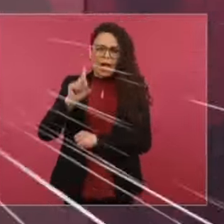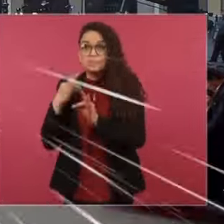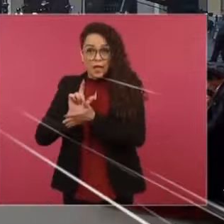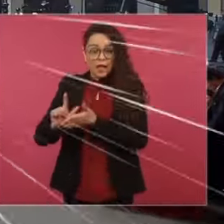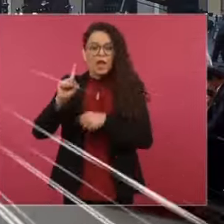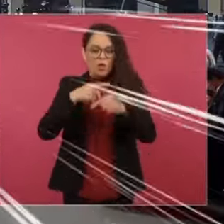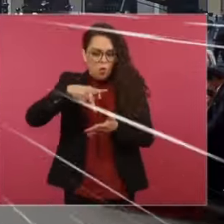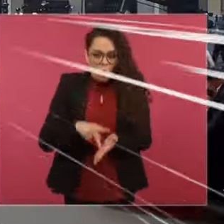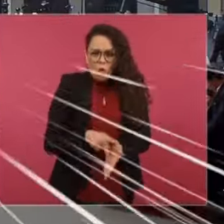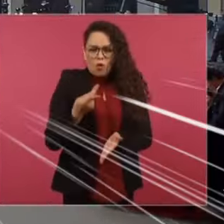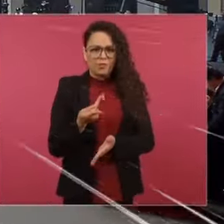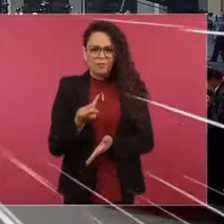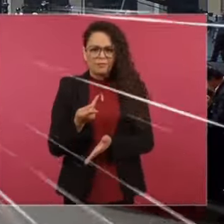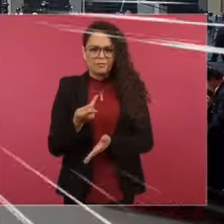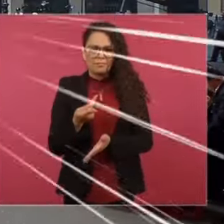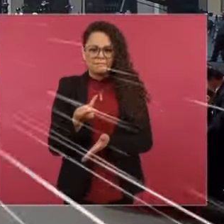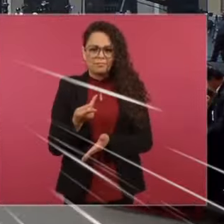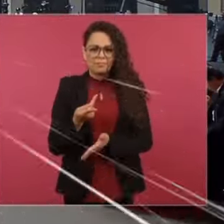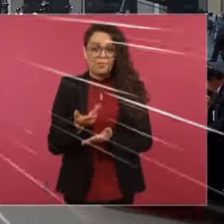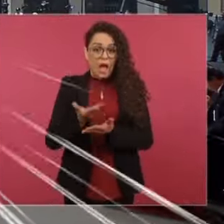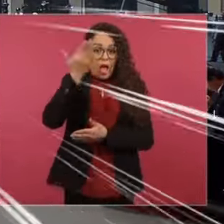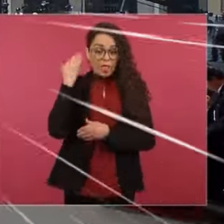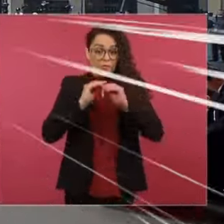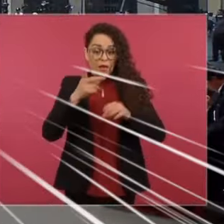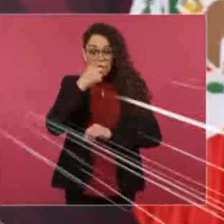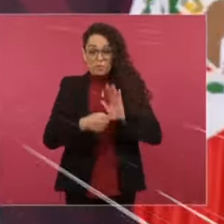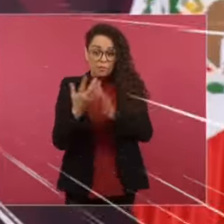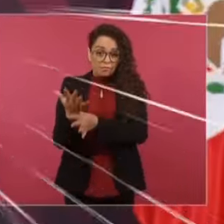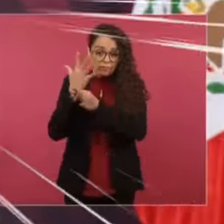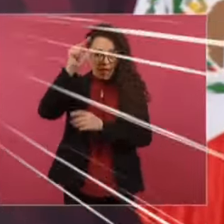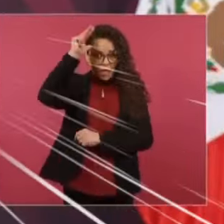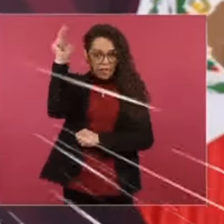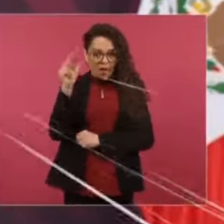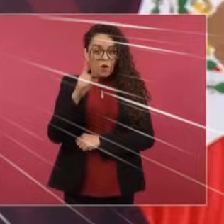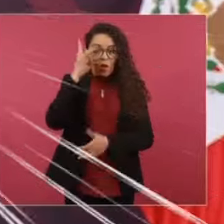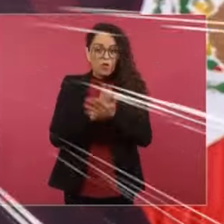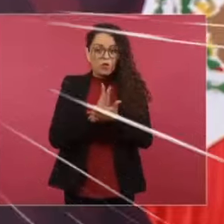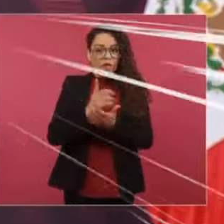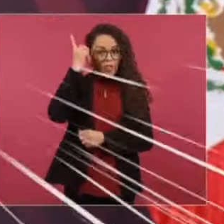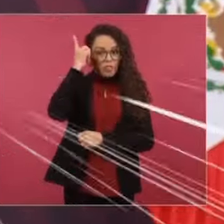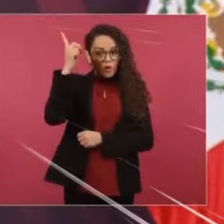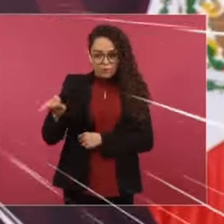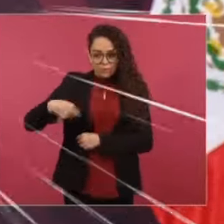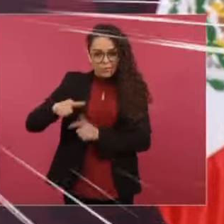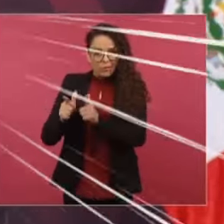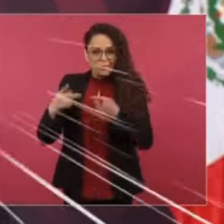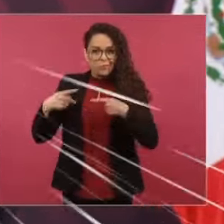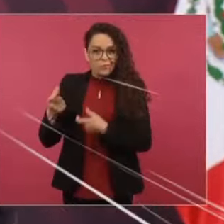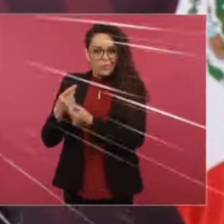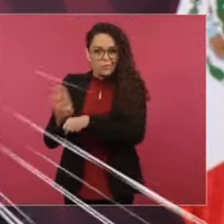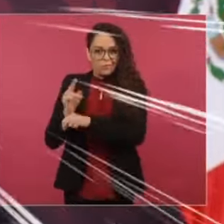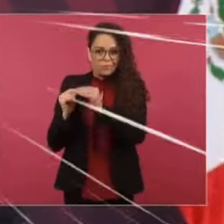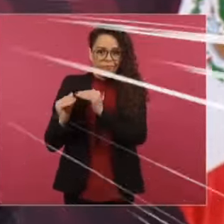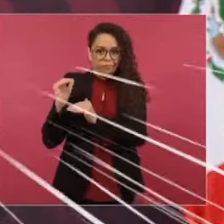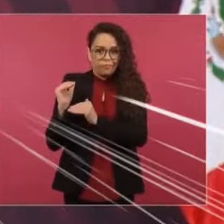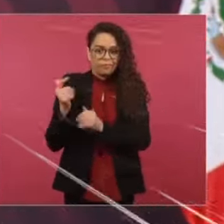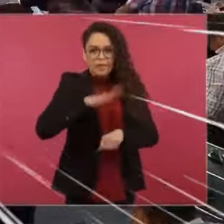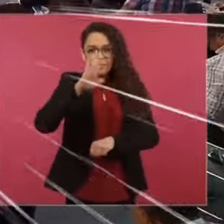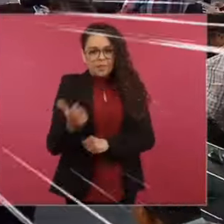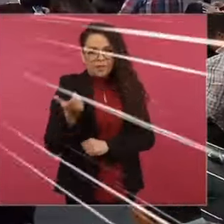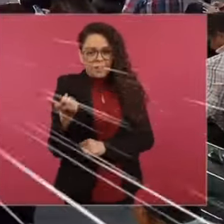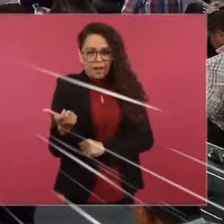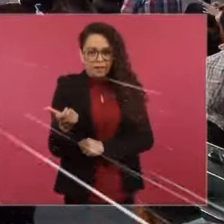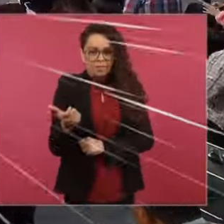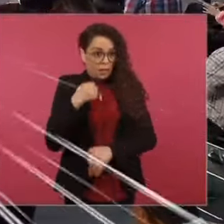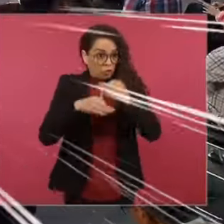domingo. Hidalgo lo decía con mucha claridad. El único dios de la oligarquía es el dinero. Y hay excepciones. No se puede tampoco generalizar.